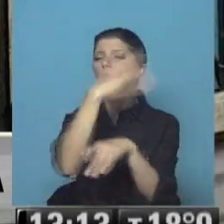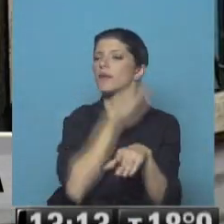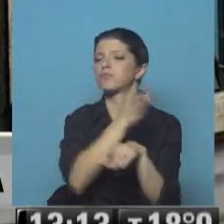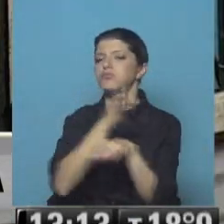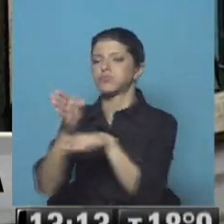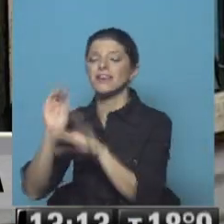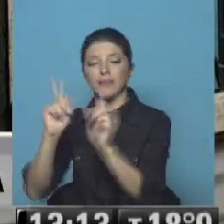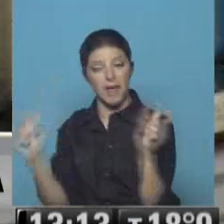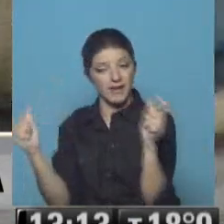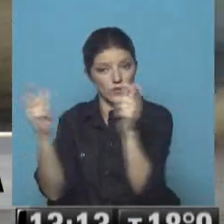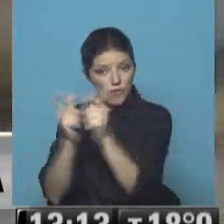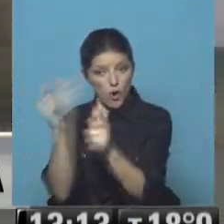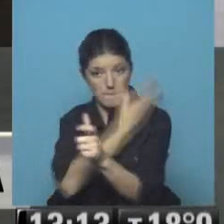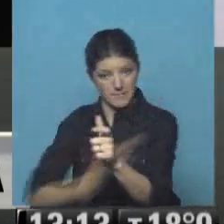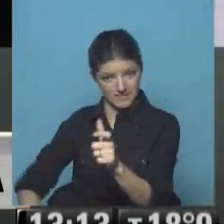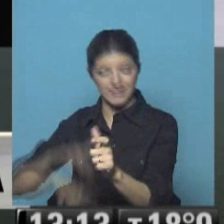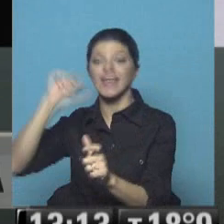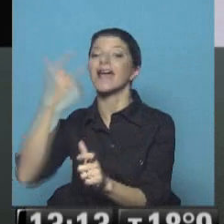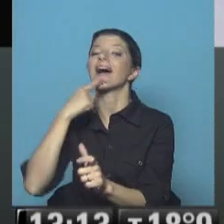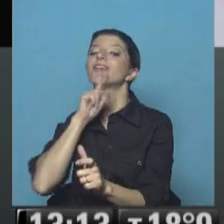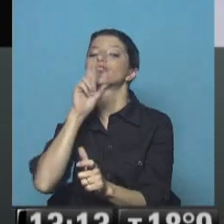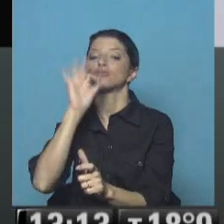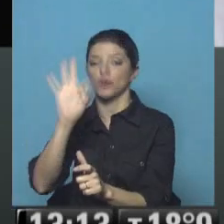una reunión con Fidel Castro y además